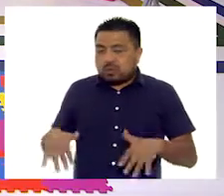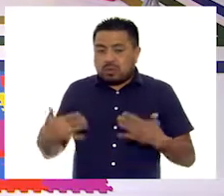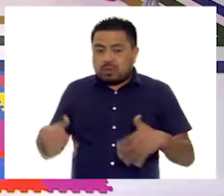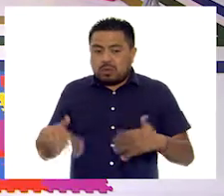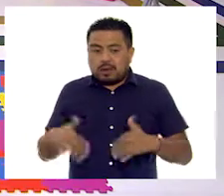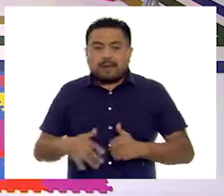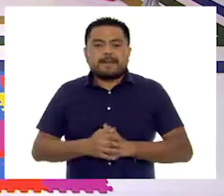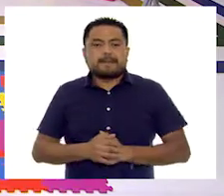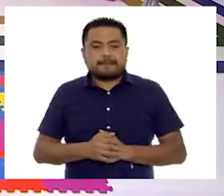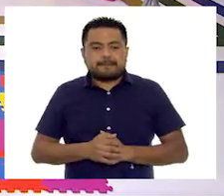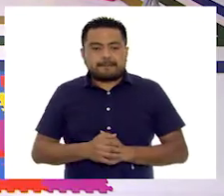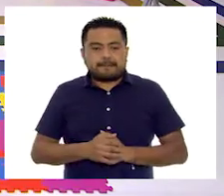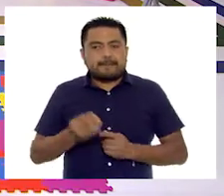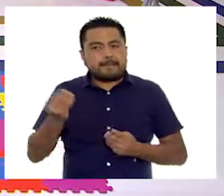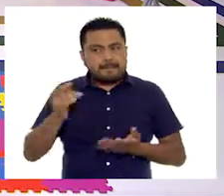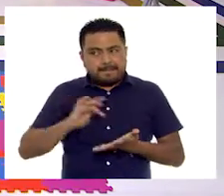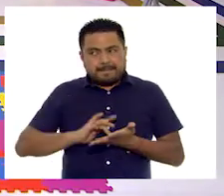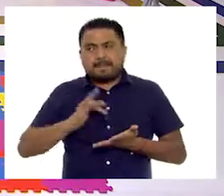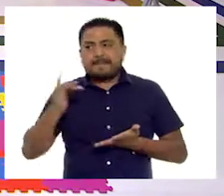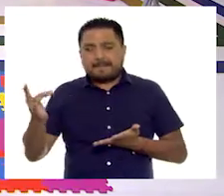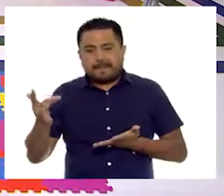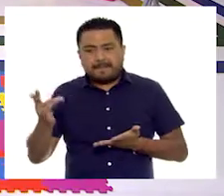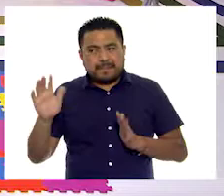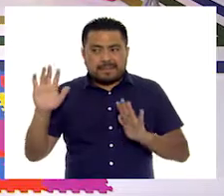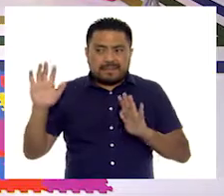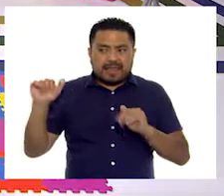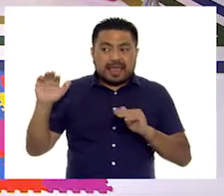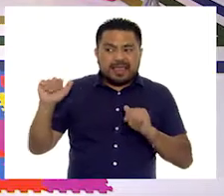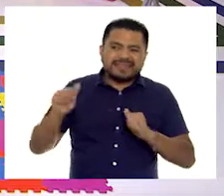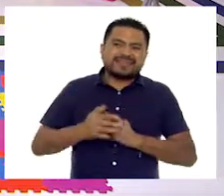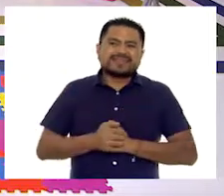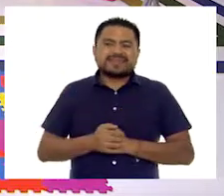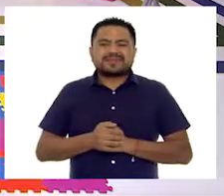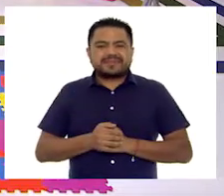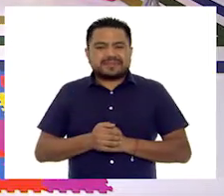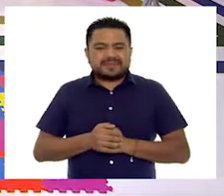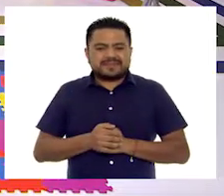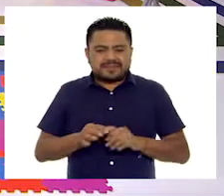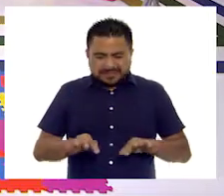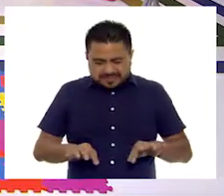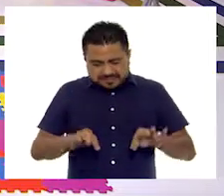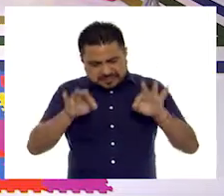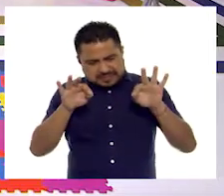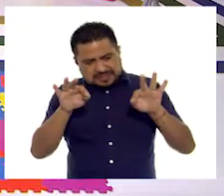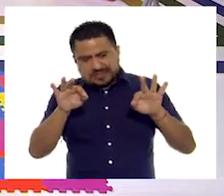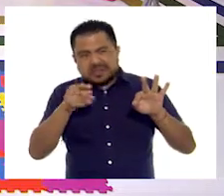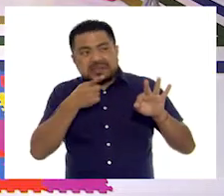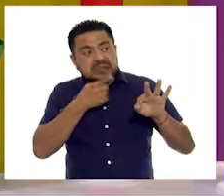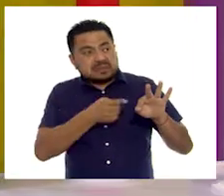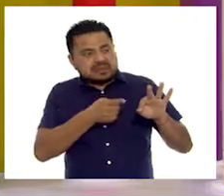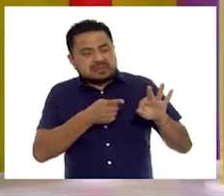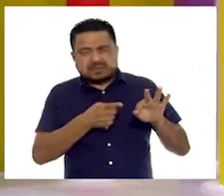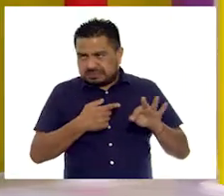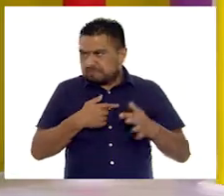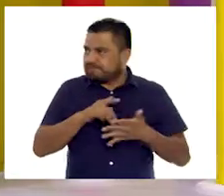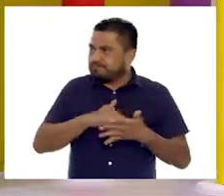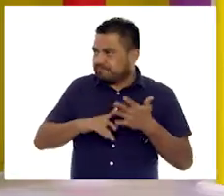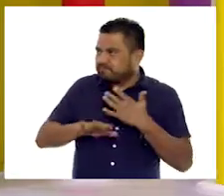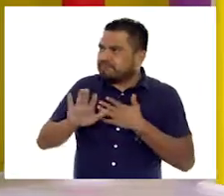Rafaela. Muchas gracias. ¡Adiós! Aquí está, maestra. ¿Qué dice? Se la leo.